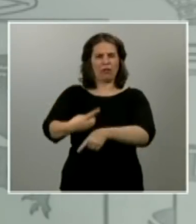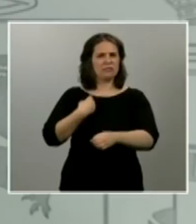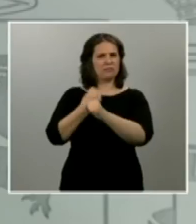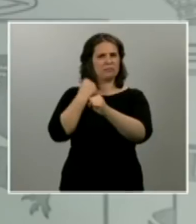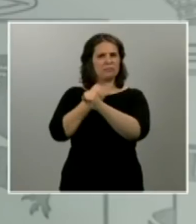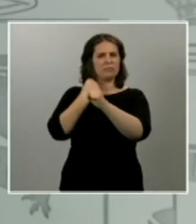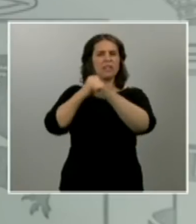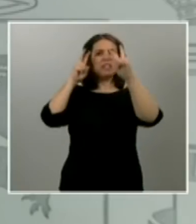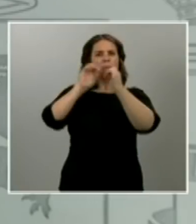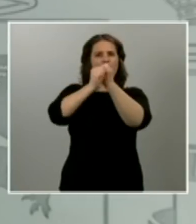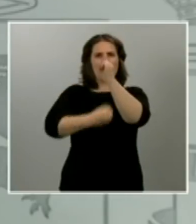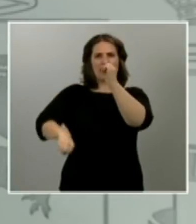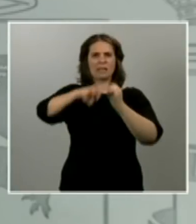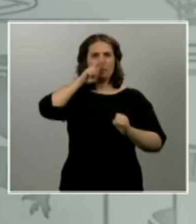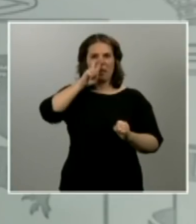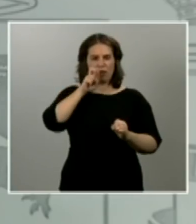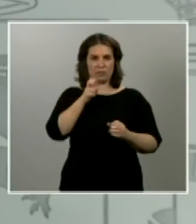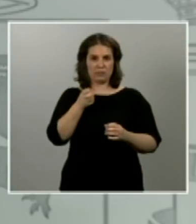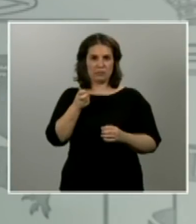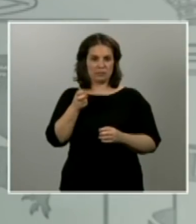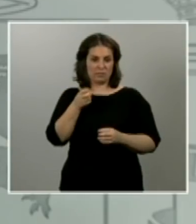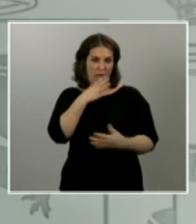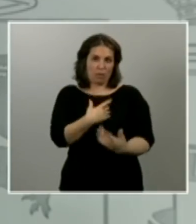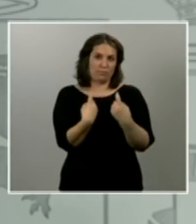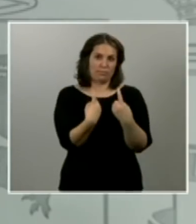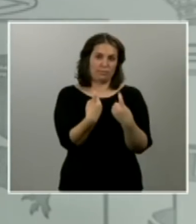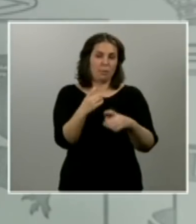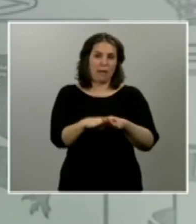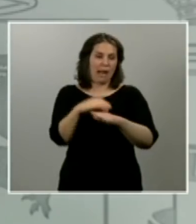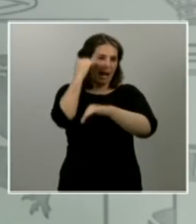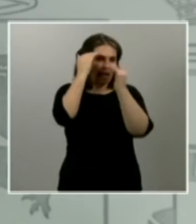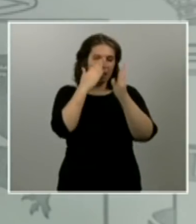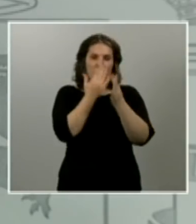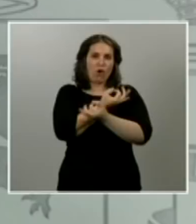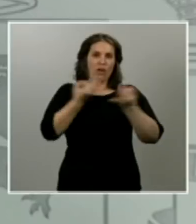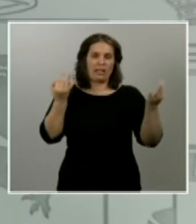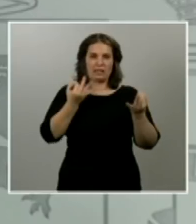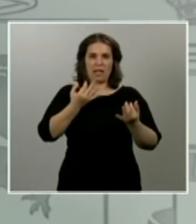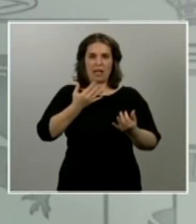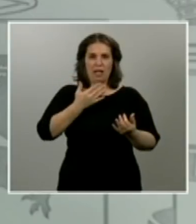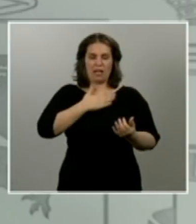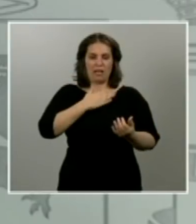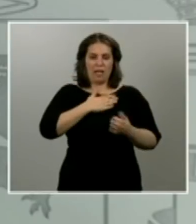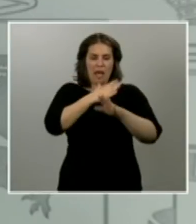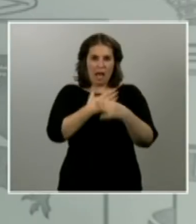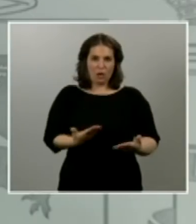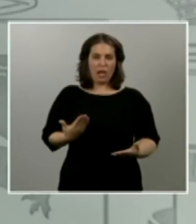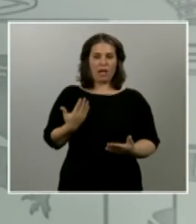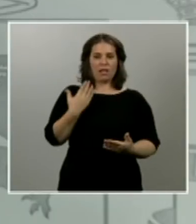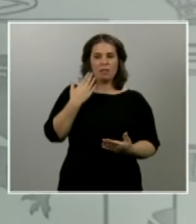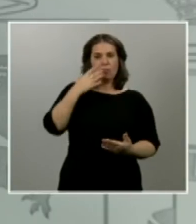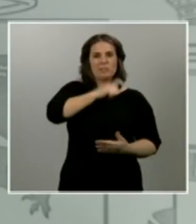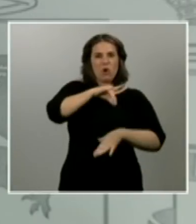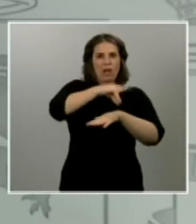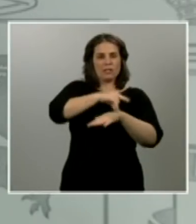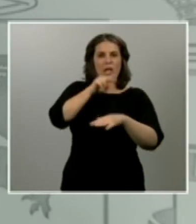que son muy necesarios para garantizar precisamente la asistencia correcta a nuestros compatriotas que están ahora mismo en las unidades de cuidados intensivos en